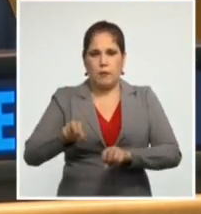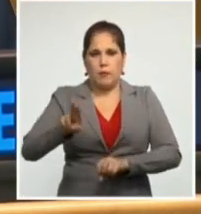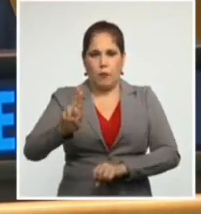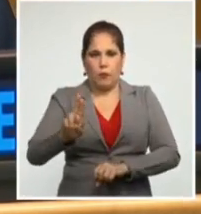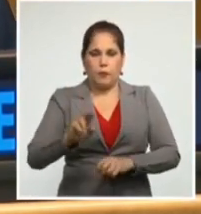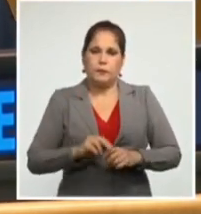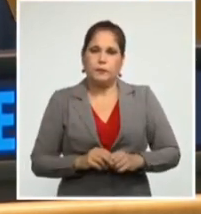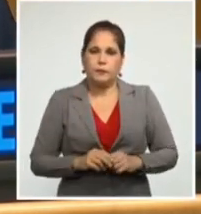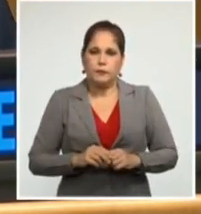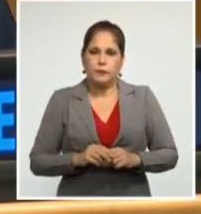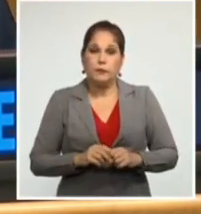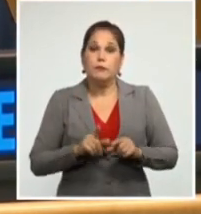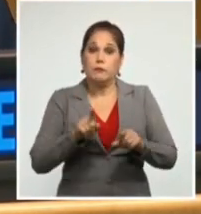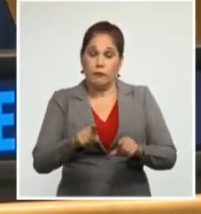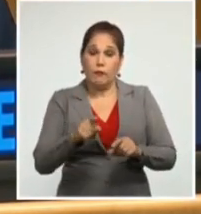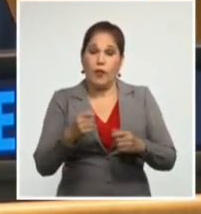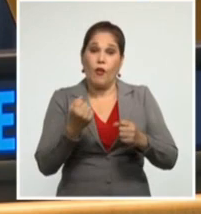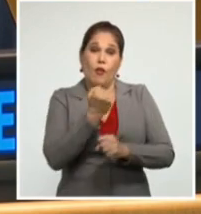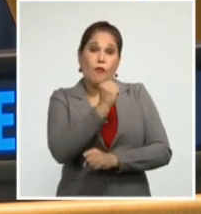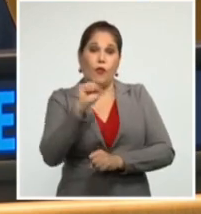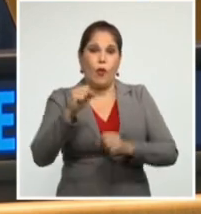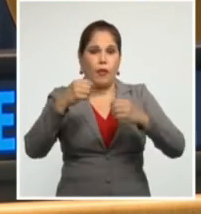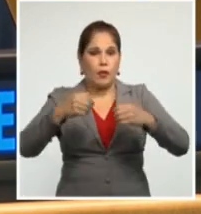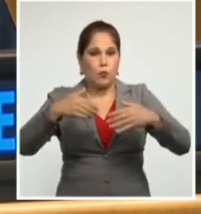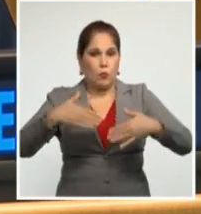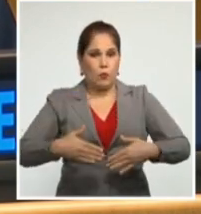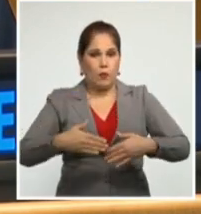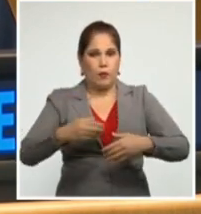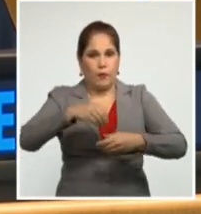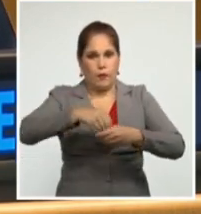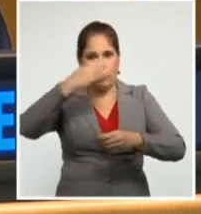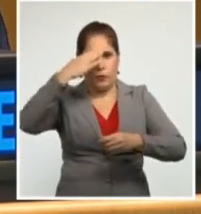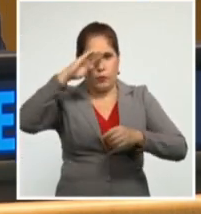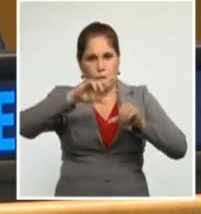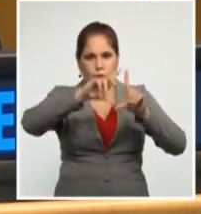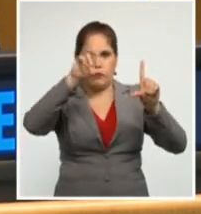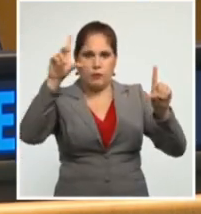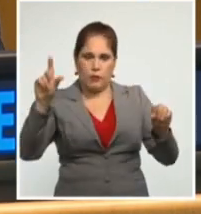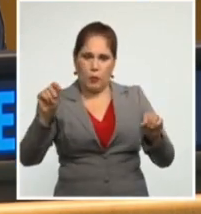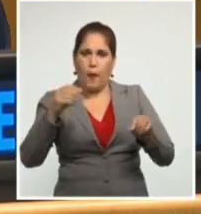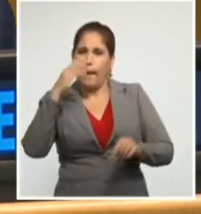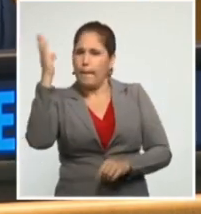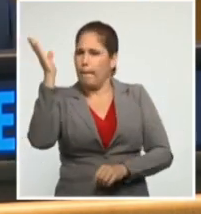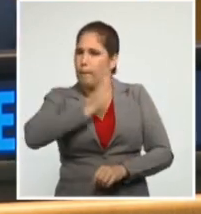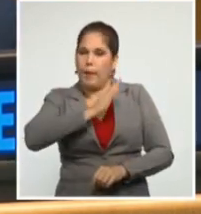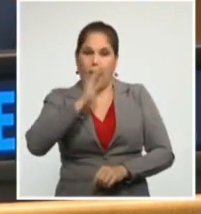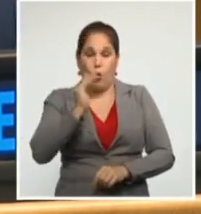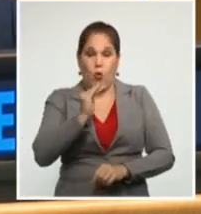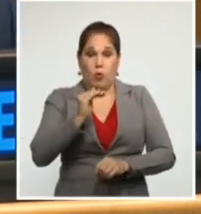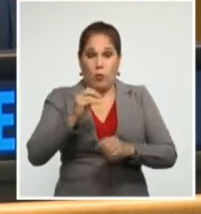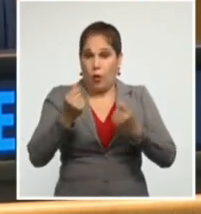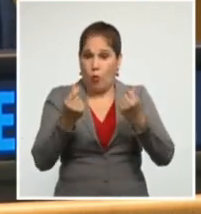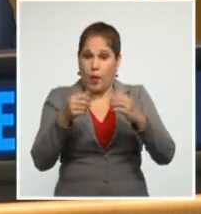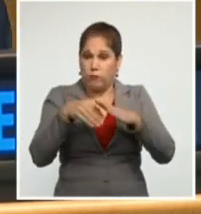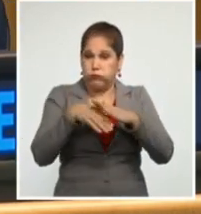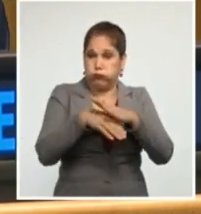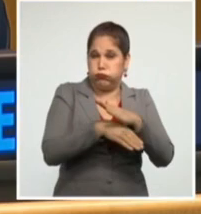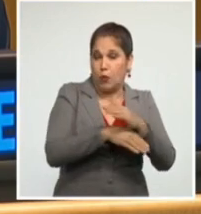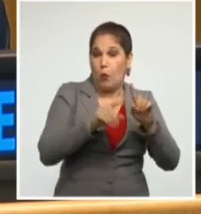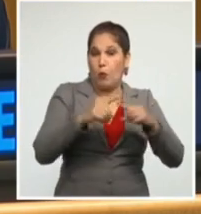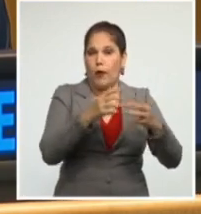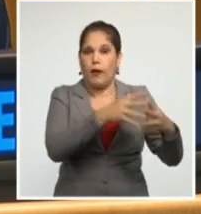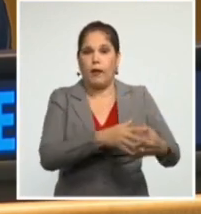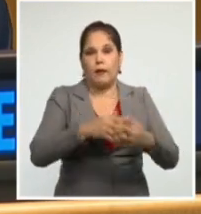Porque viola los derechos humanos de todo un pueblo, y peor aún, que es criminal, porque es una política de